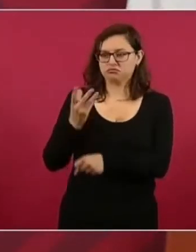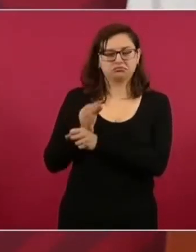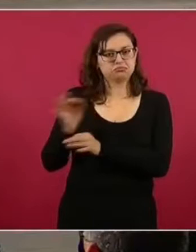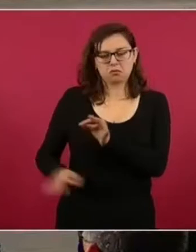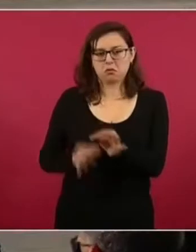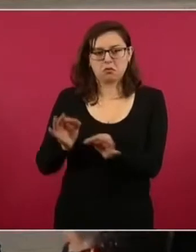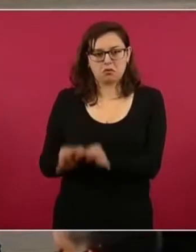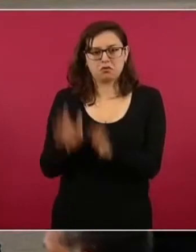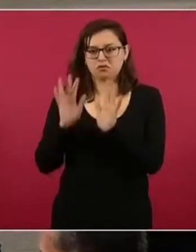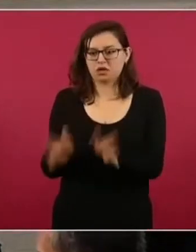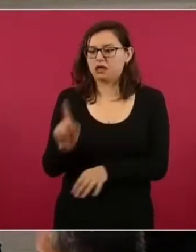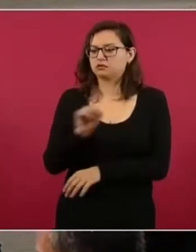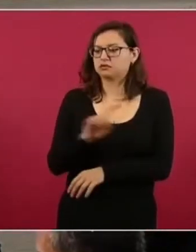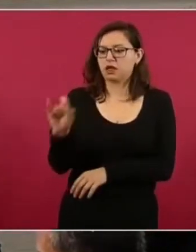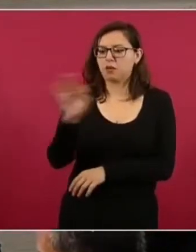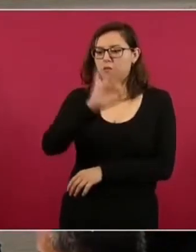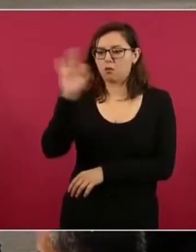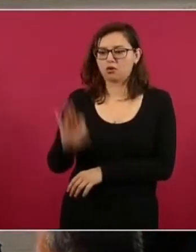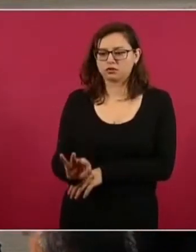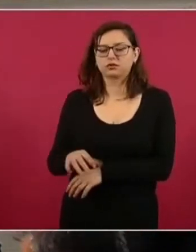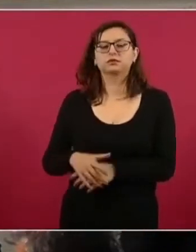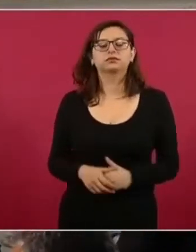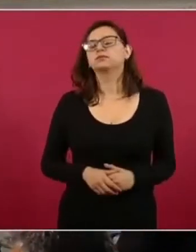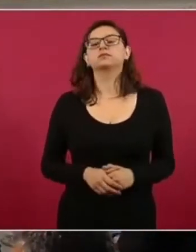ciento de recuperación de la energía eléctrica.